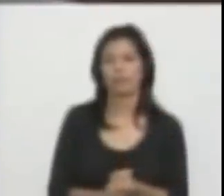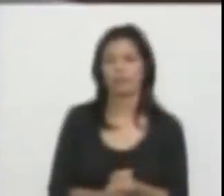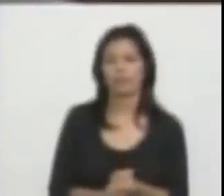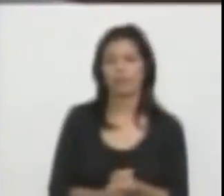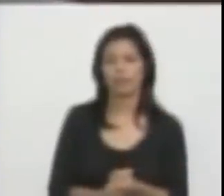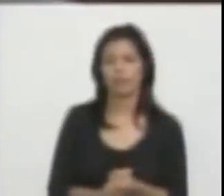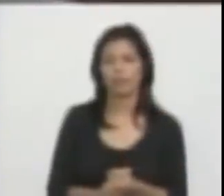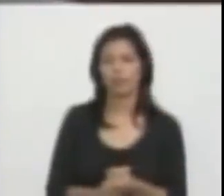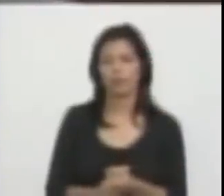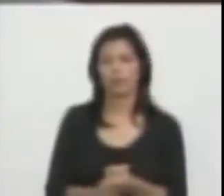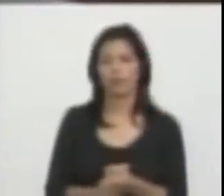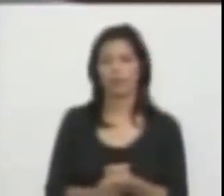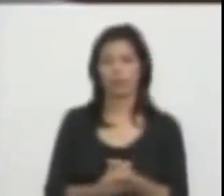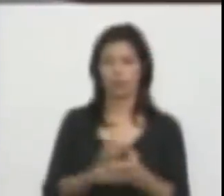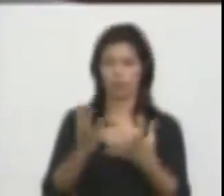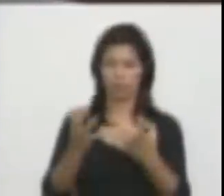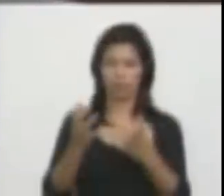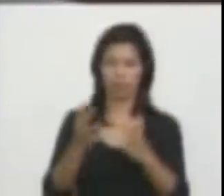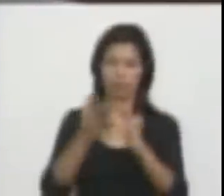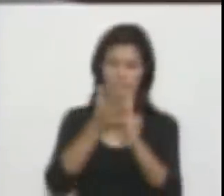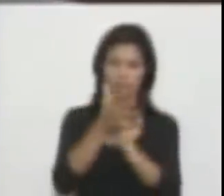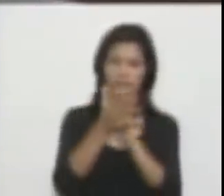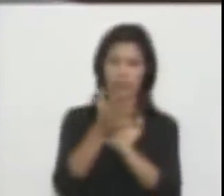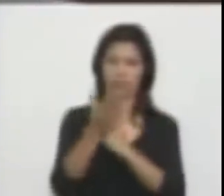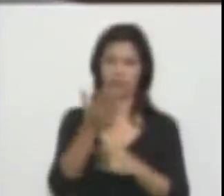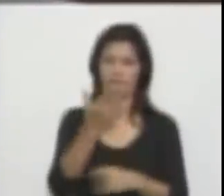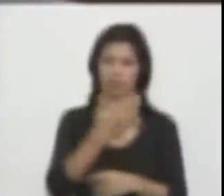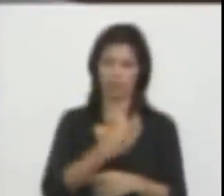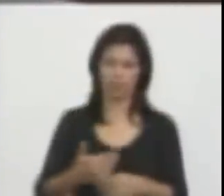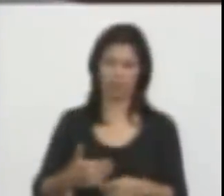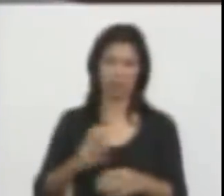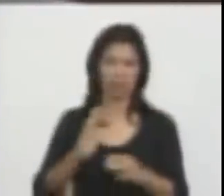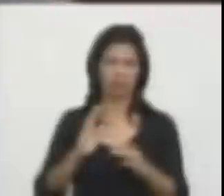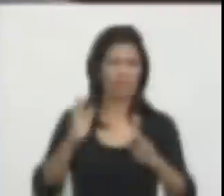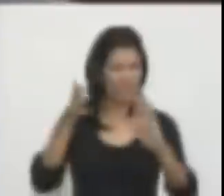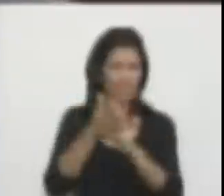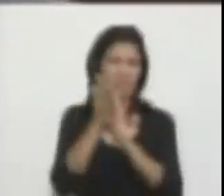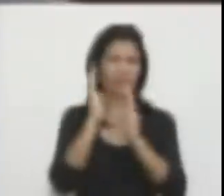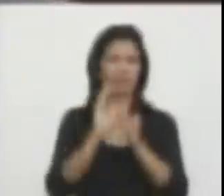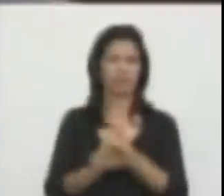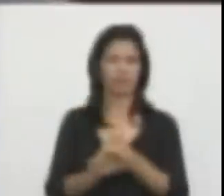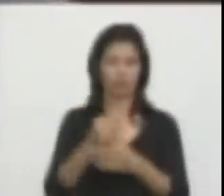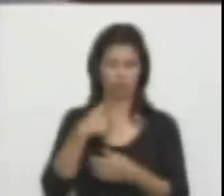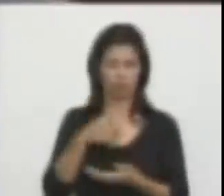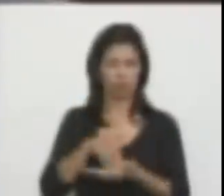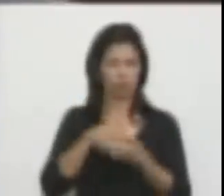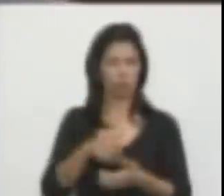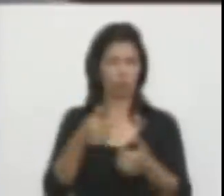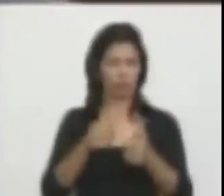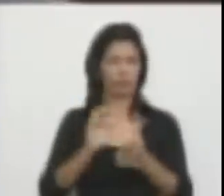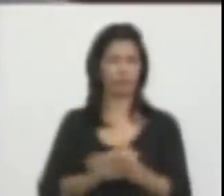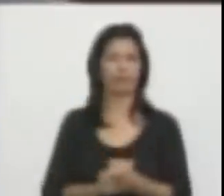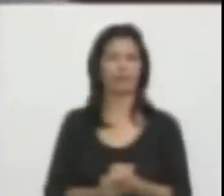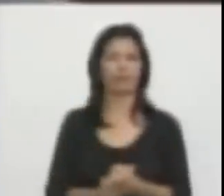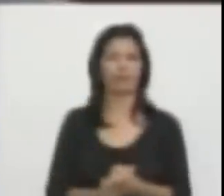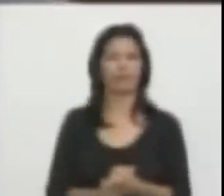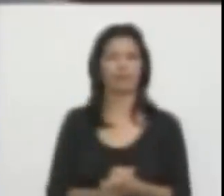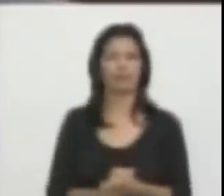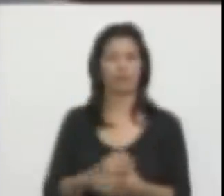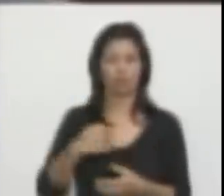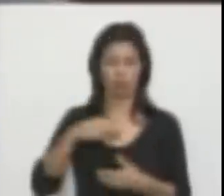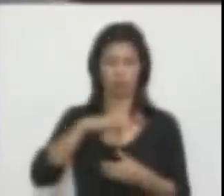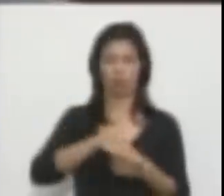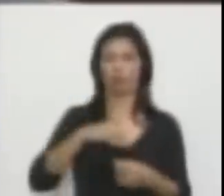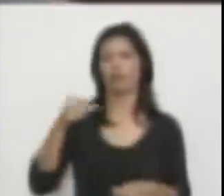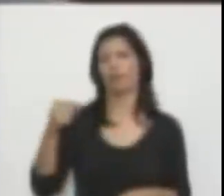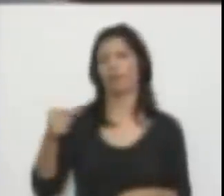Yo quiero decirle, señor presidente, quiero decir, de entrada, cuál es mi posición. Yo voy a